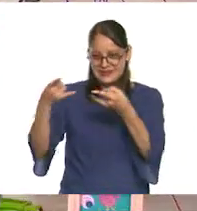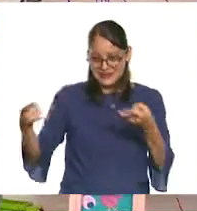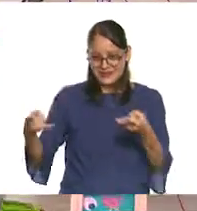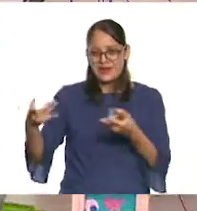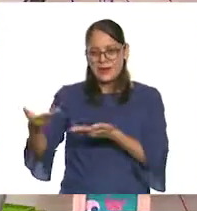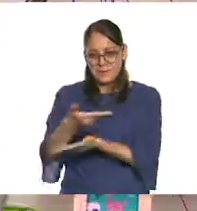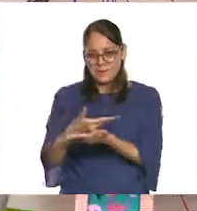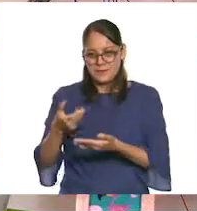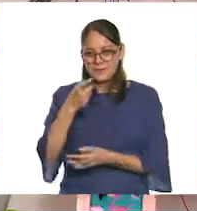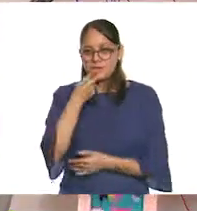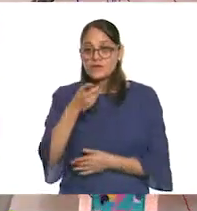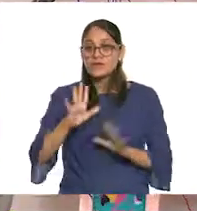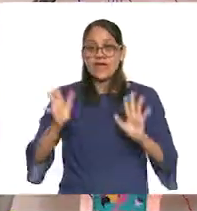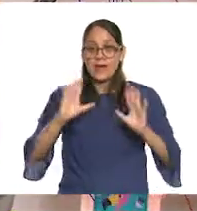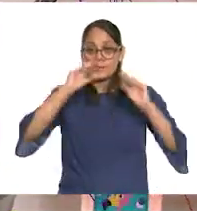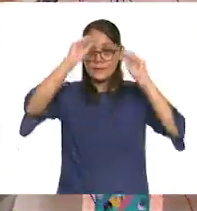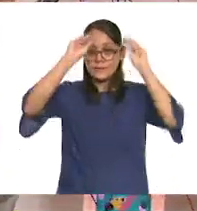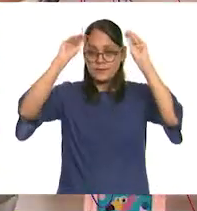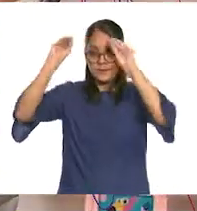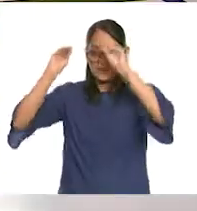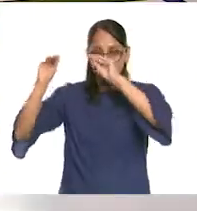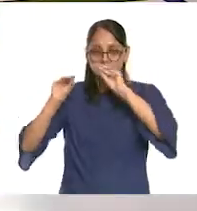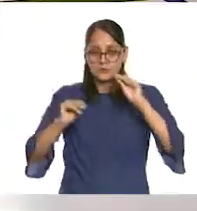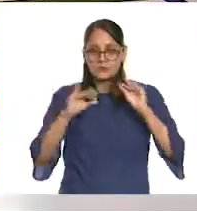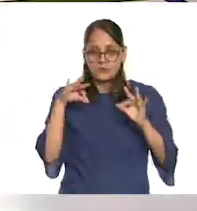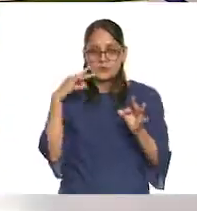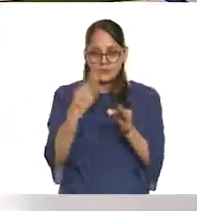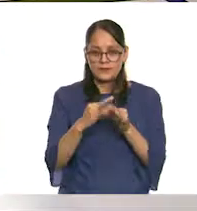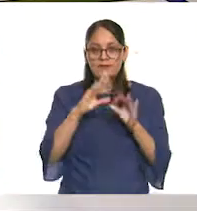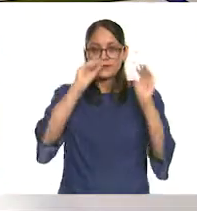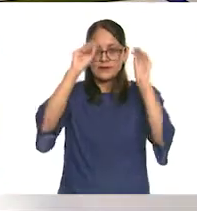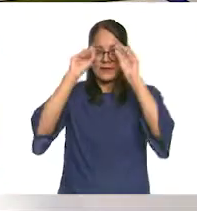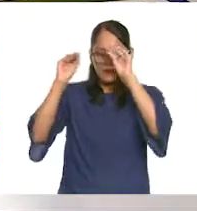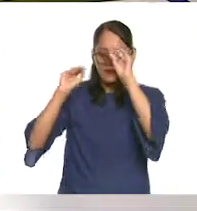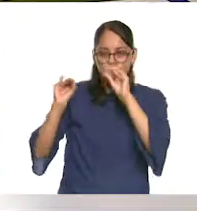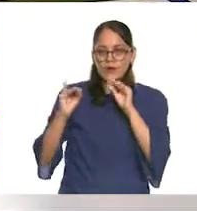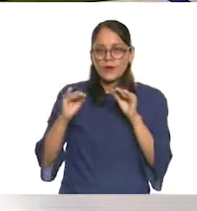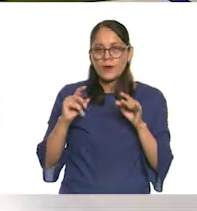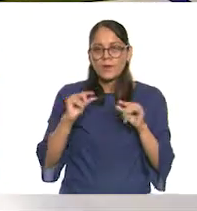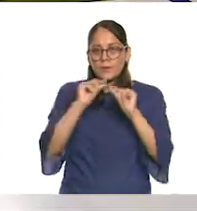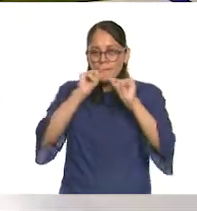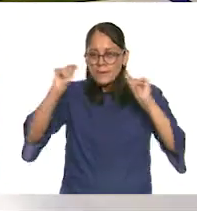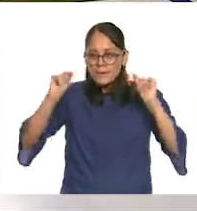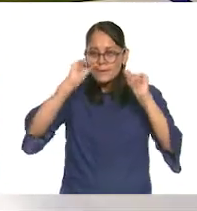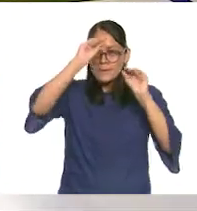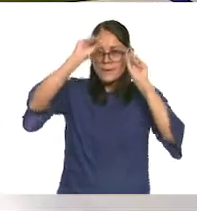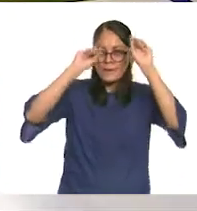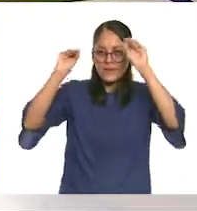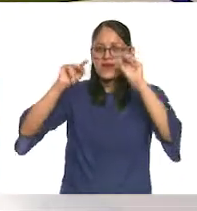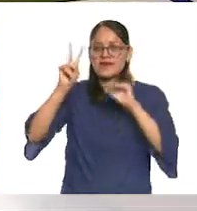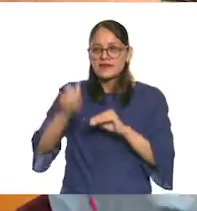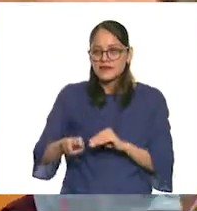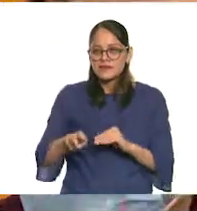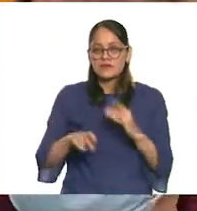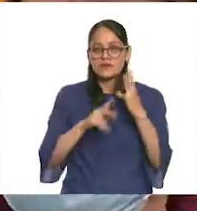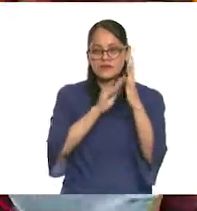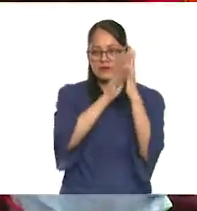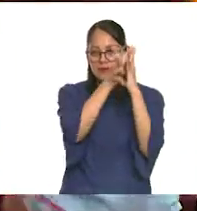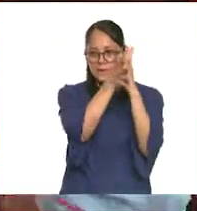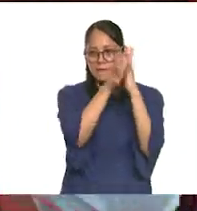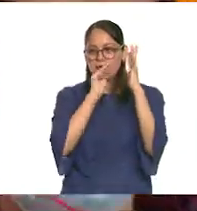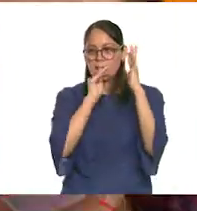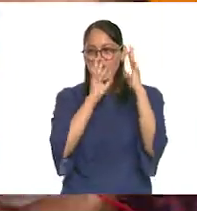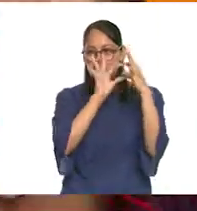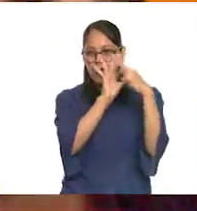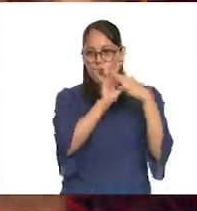Mira, creo que ya está terminando de colocar nuestros estambres que simbolizan los lazos y los estamos